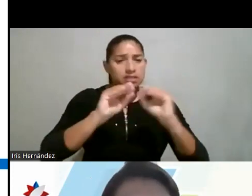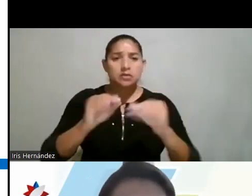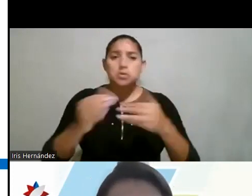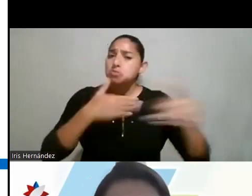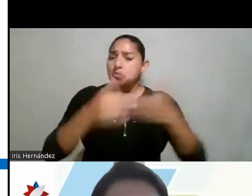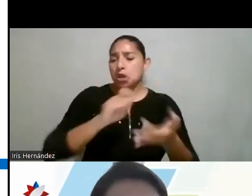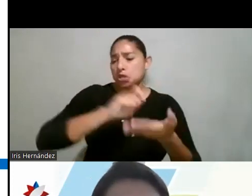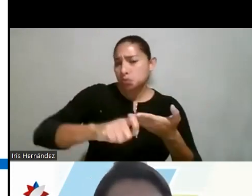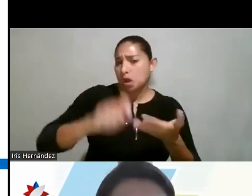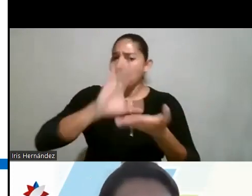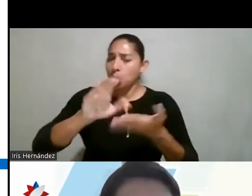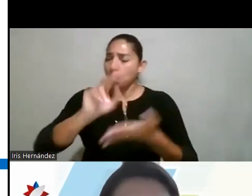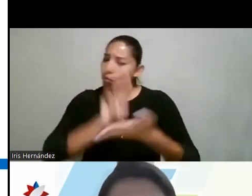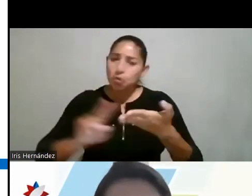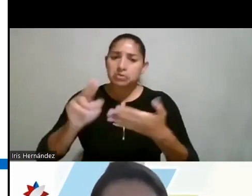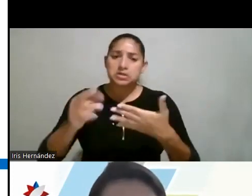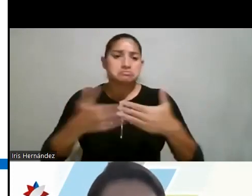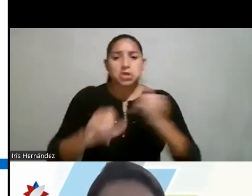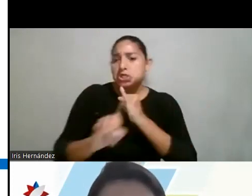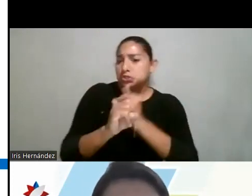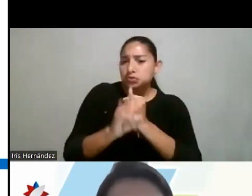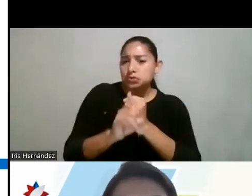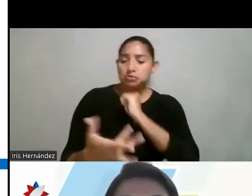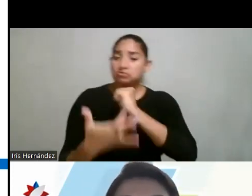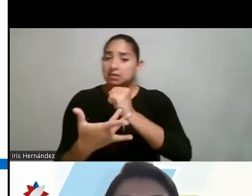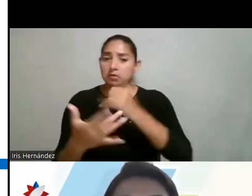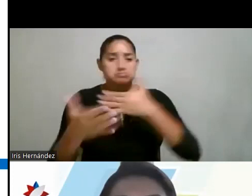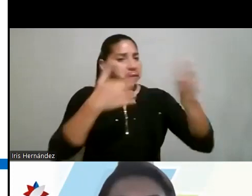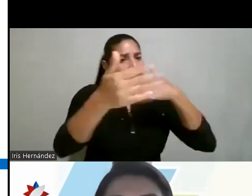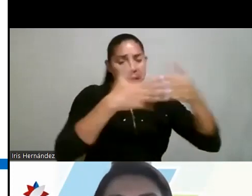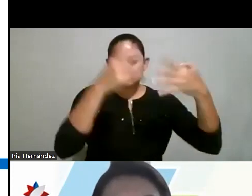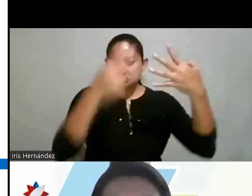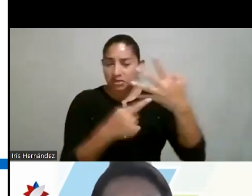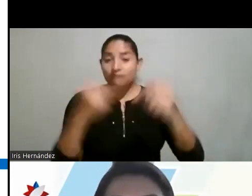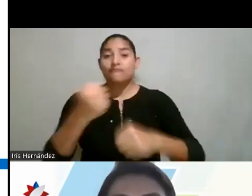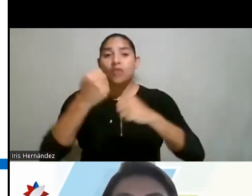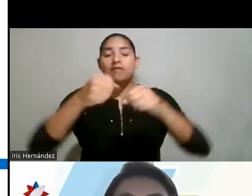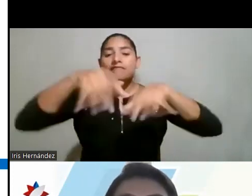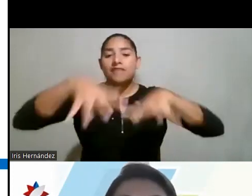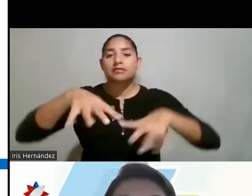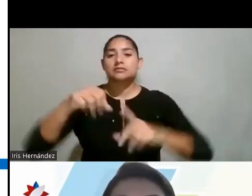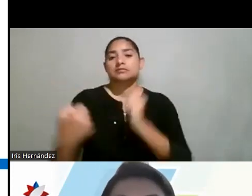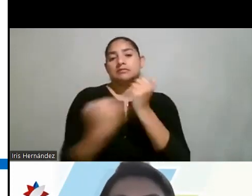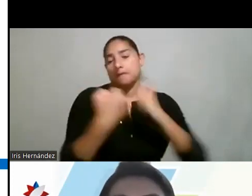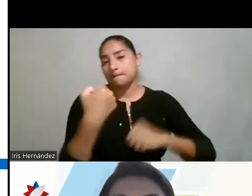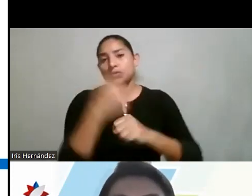escuelas, colegios, universidades, institutos de formación técnica, etcétera, que se fortalezcan en red de apoyo para,